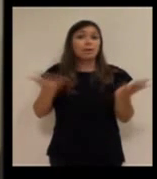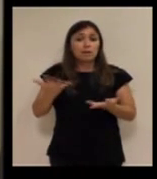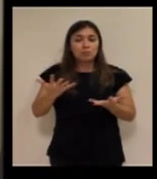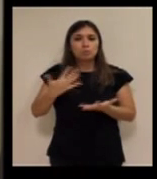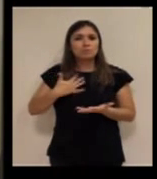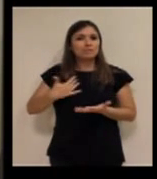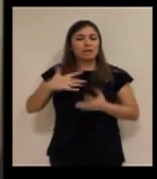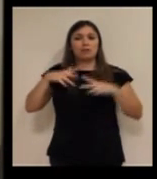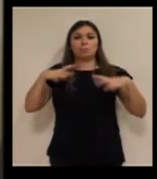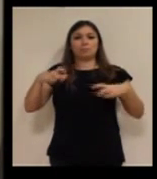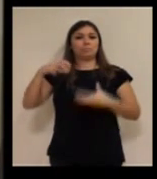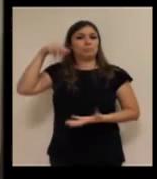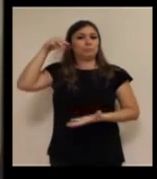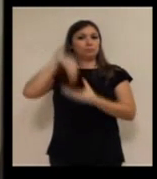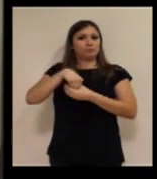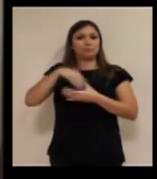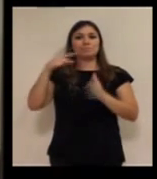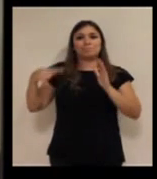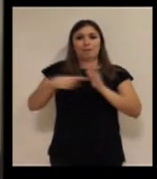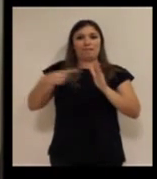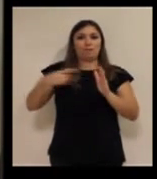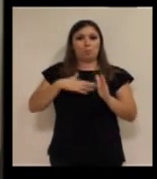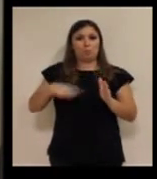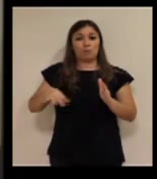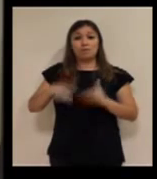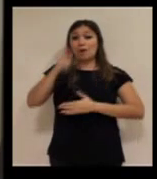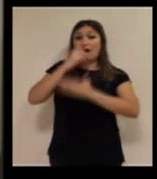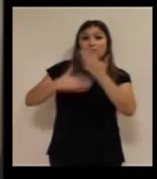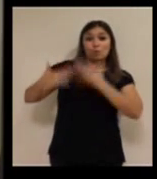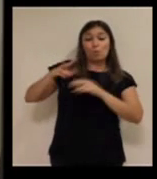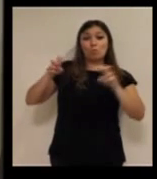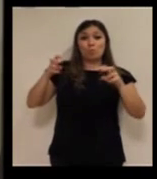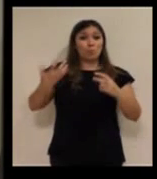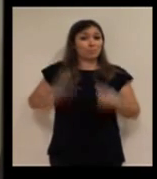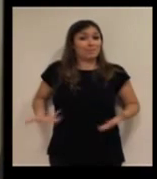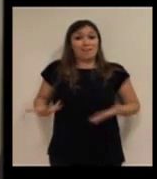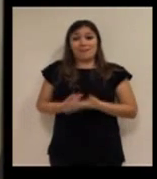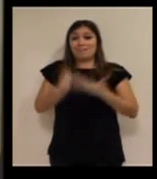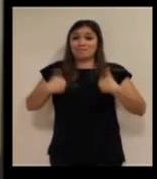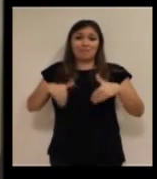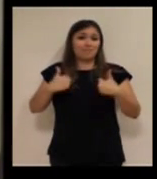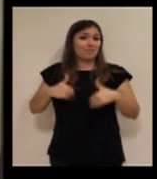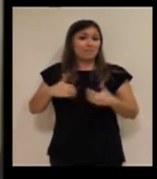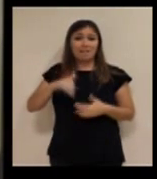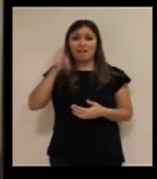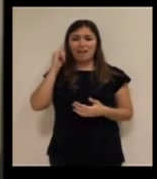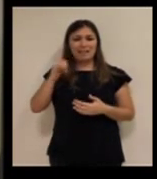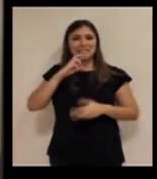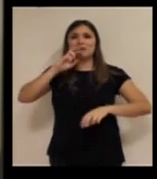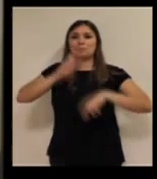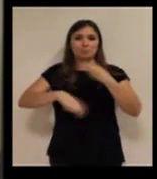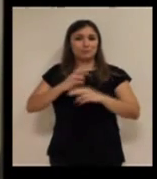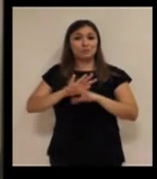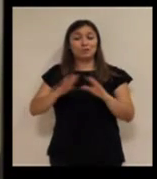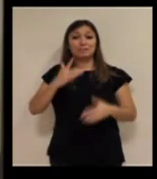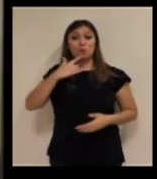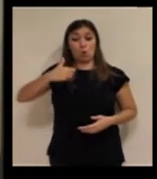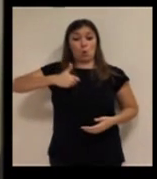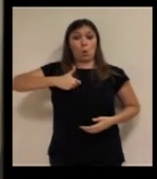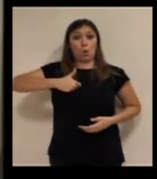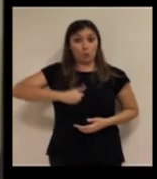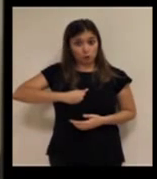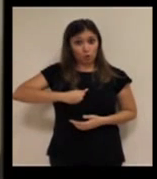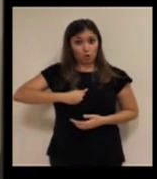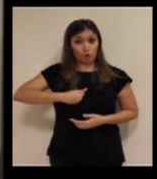ya está integrado la buena noticia, que ya, bueno, pues, lo antiguo con lo nuevo, ya lo hemos reinventado y el botón sigue siendo